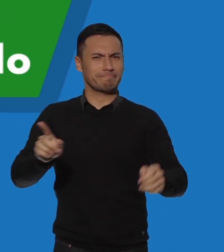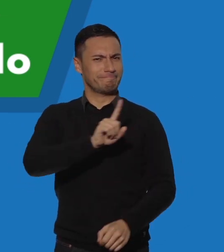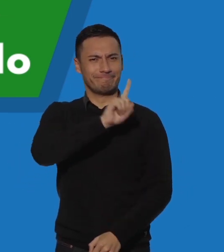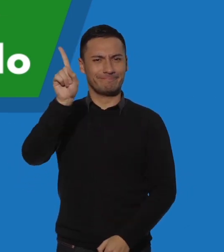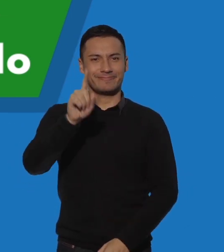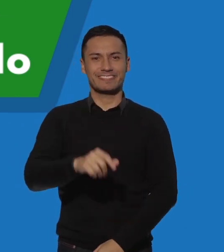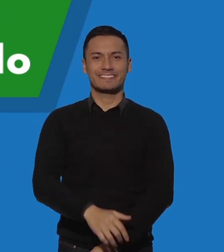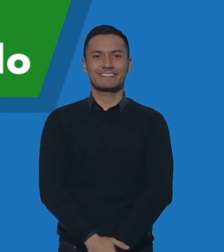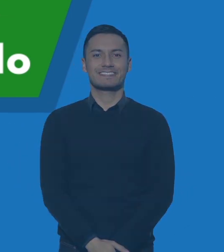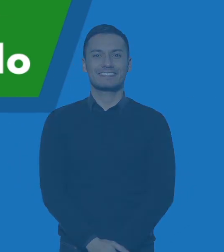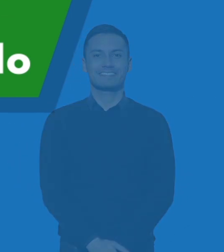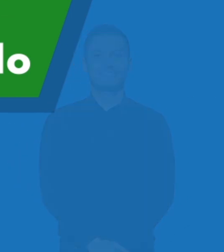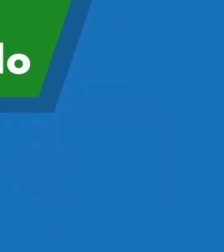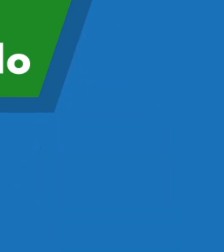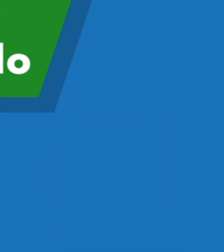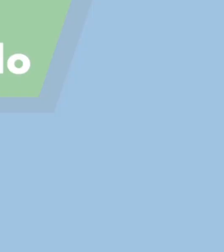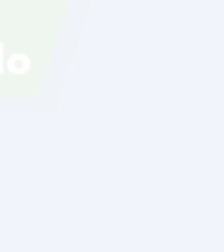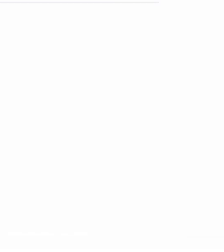paralelo.